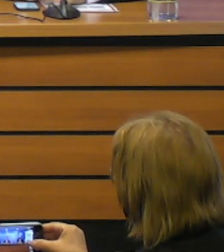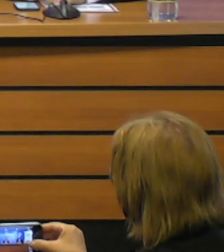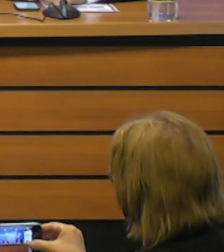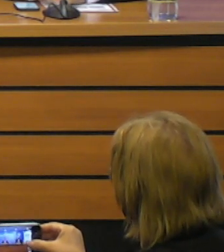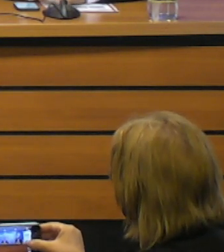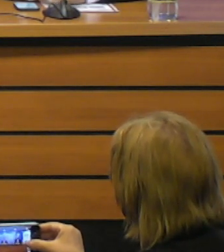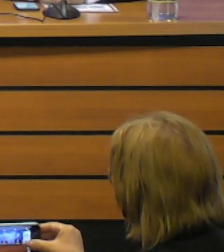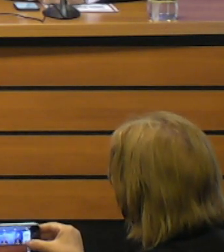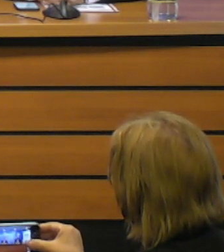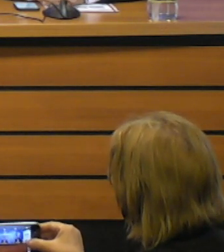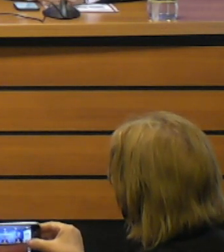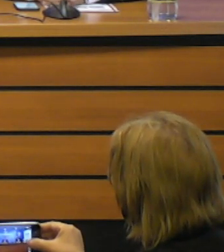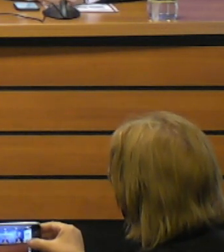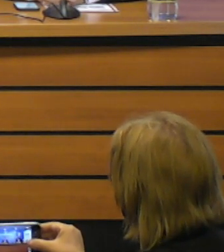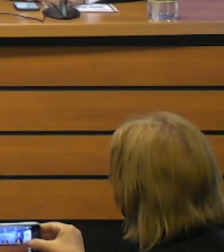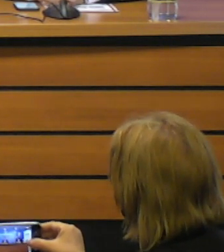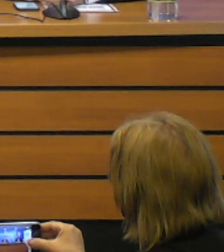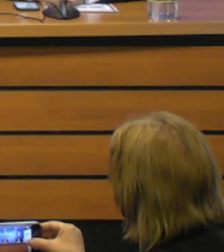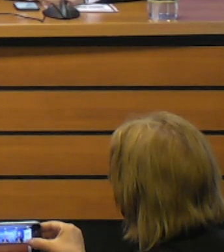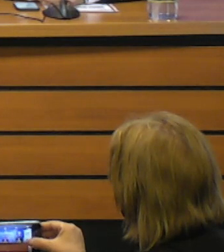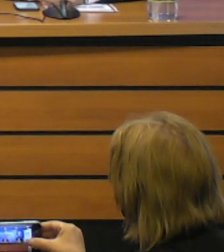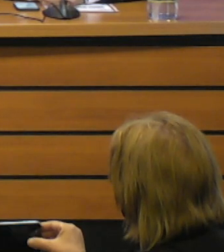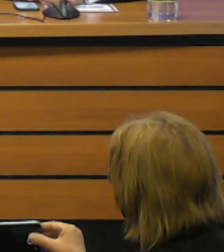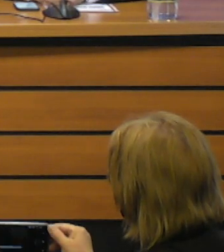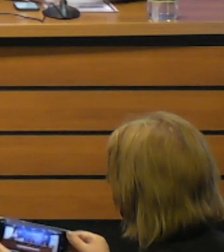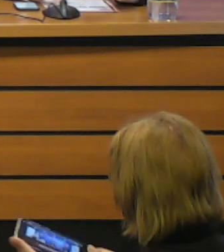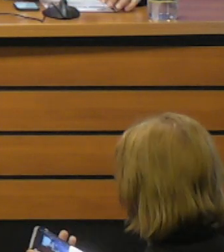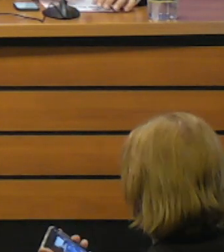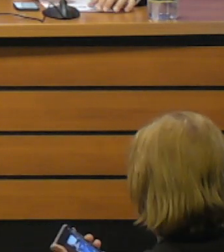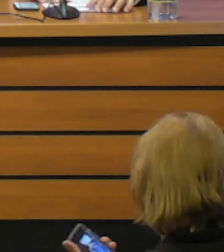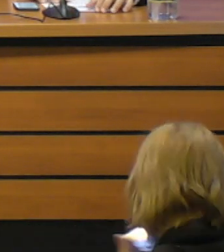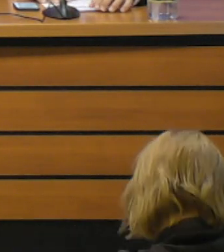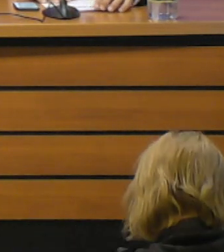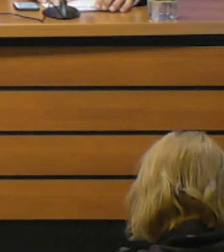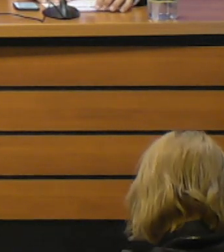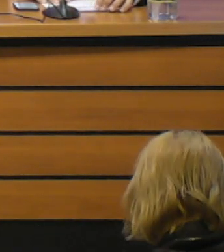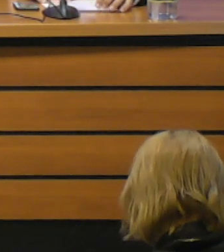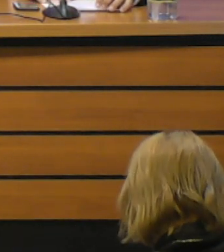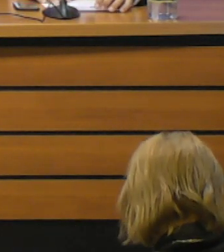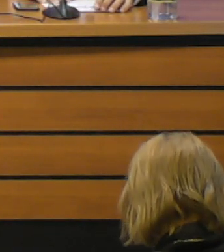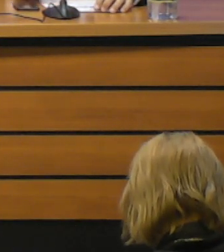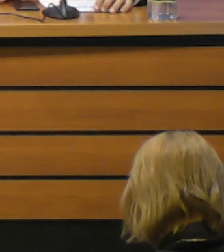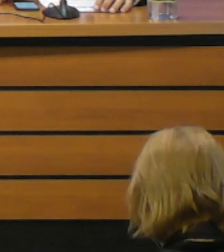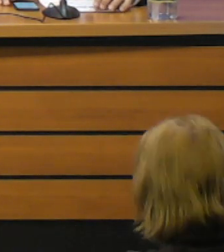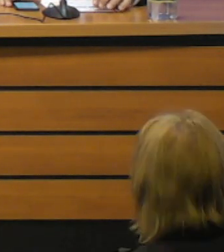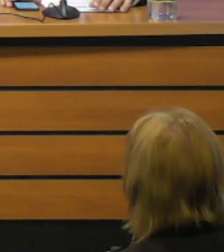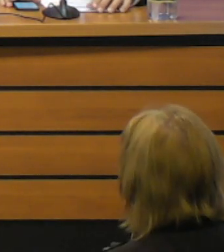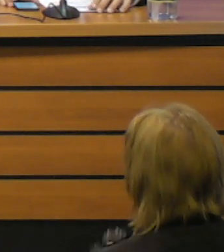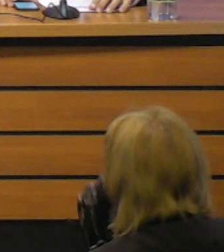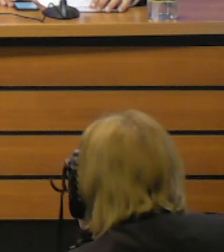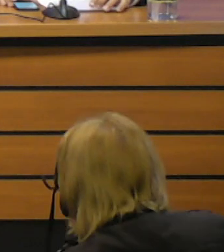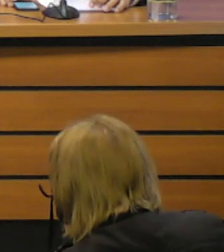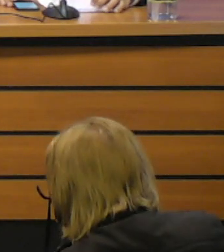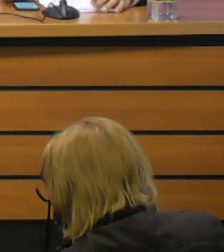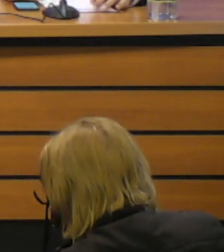Prepararse hace la diferencia. Campaña de comunicación en consonancia con las medidas propuestas en el segundo eje de la política de